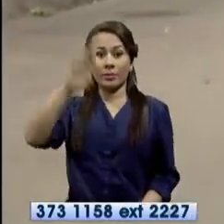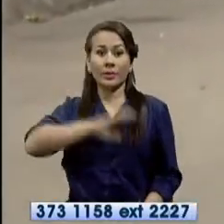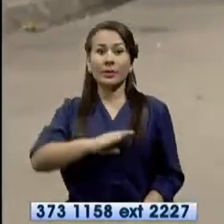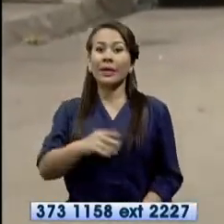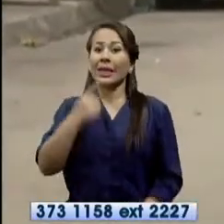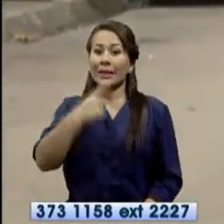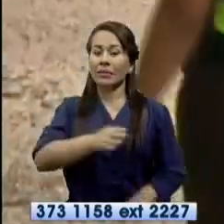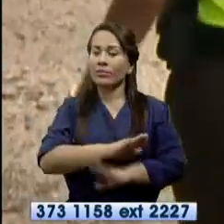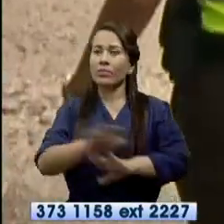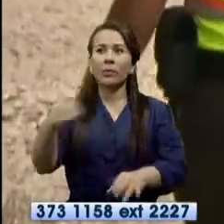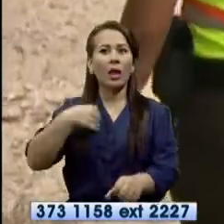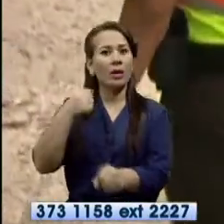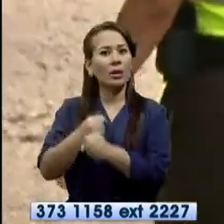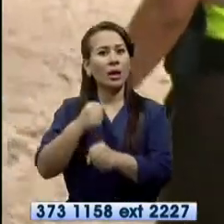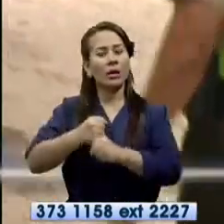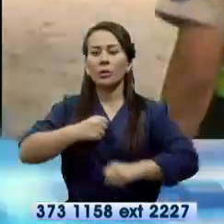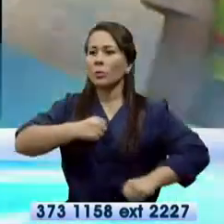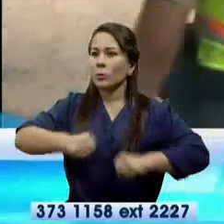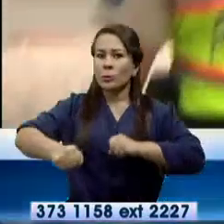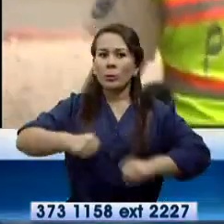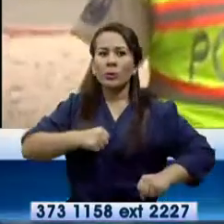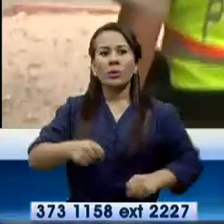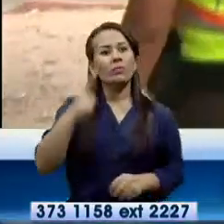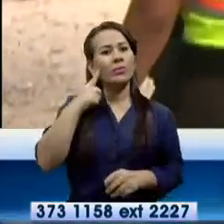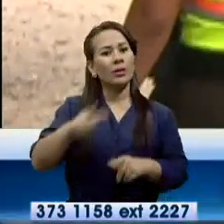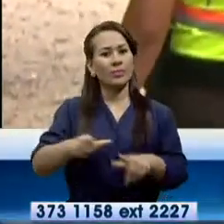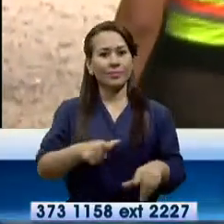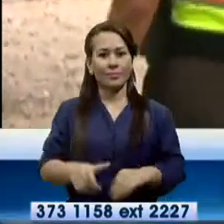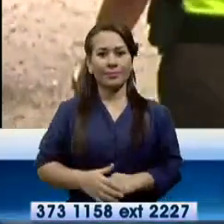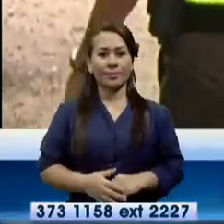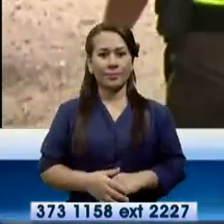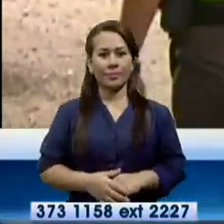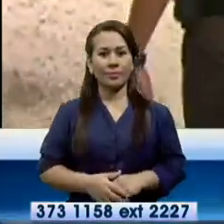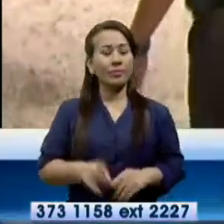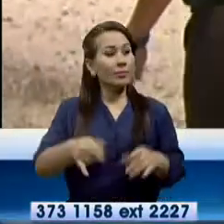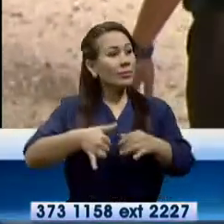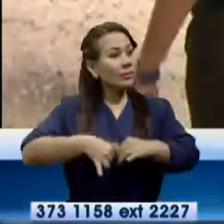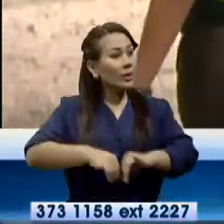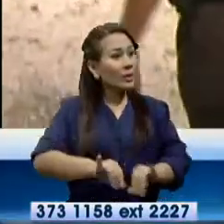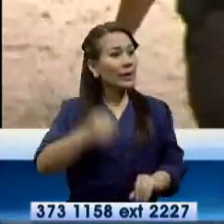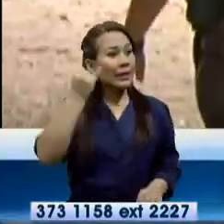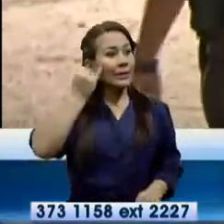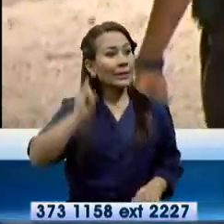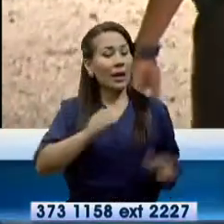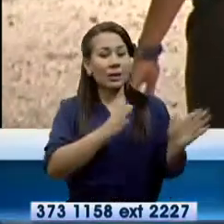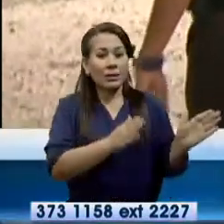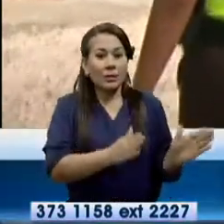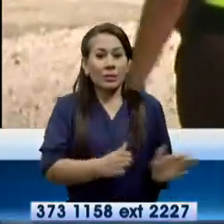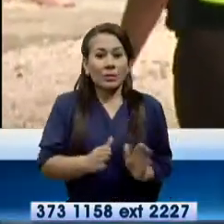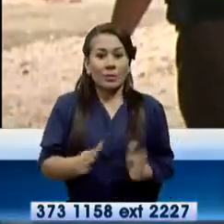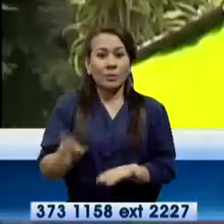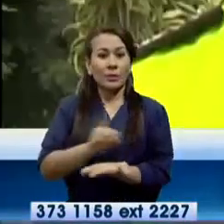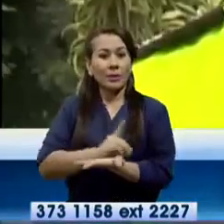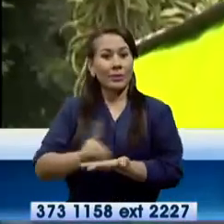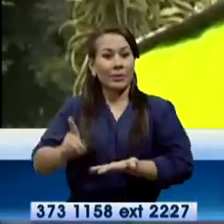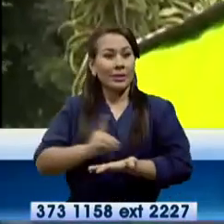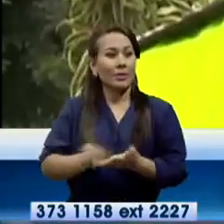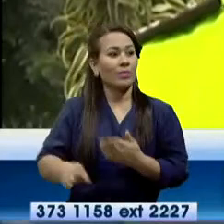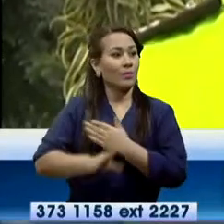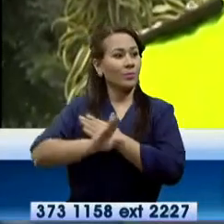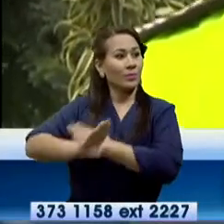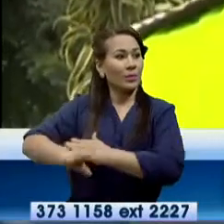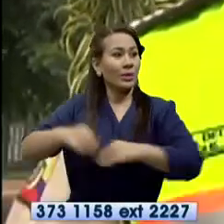está trabajando arduamente para cubrir todas las zonas. Se sigue cambiando estrategias semanalmente para evitar. Tenemos